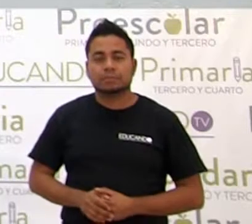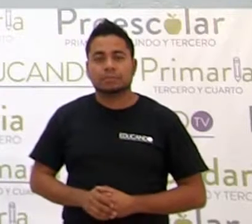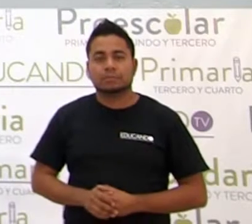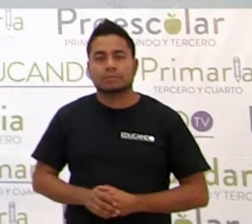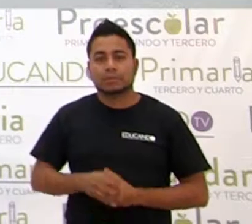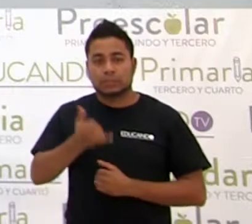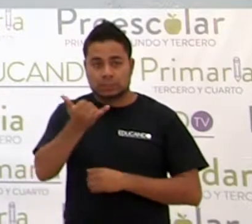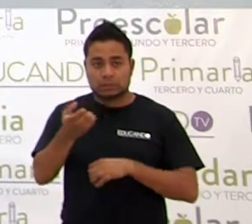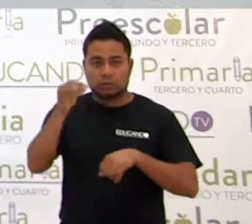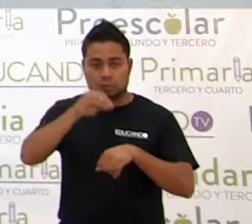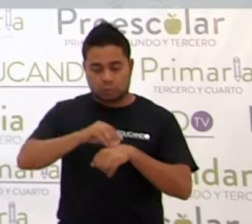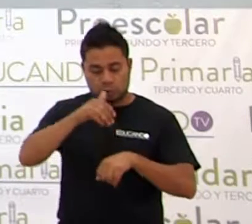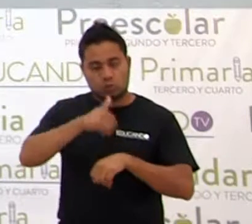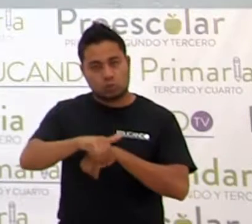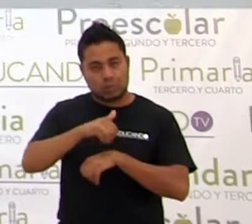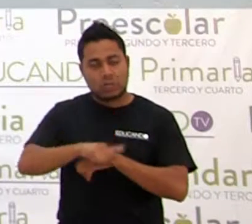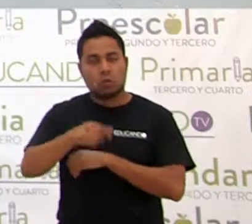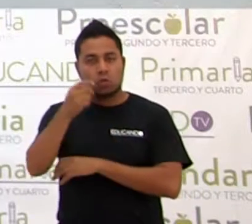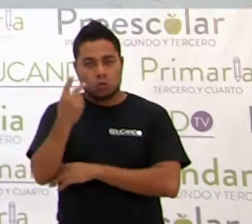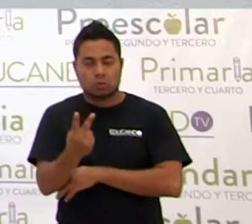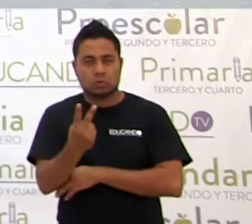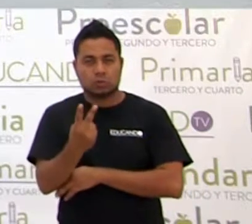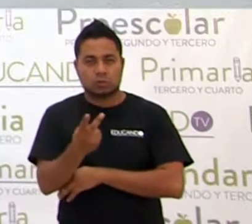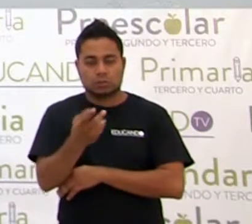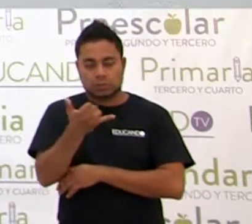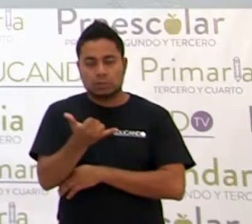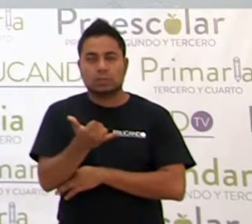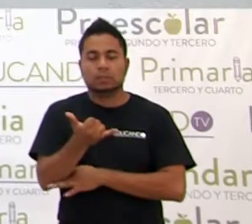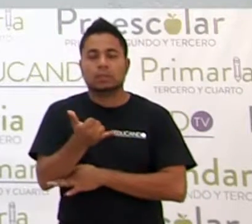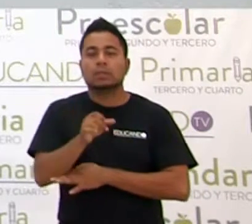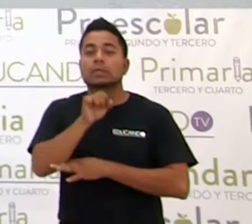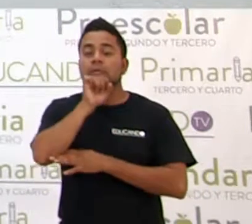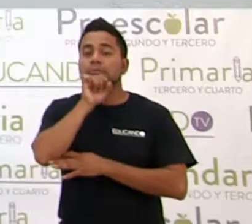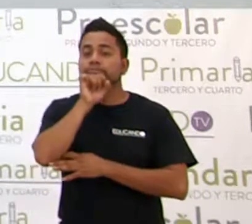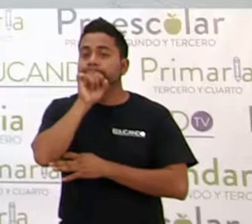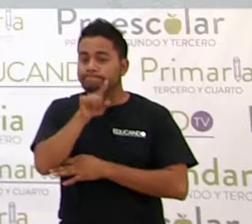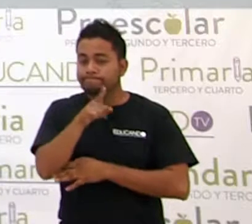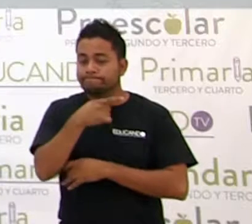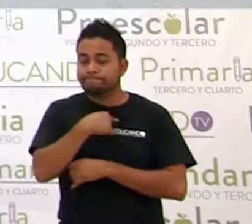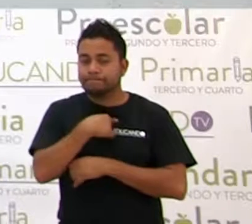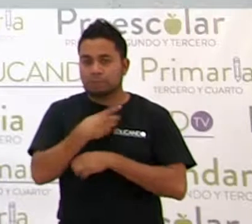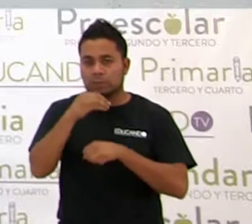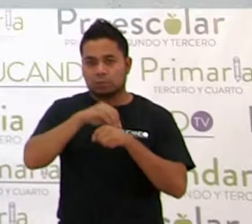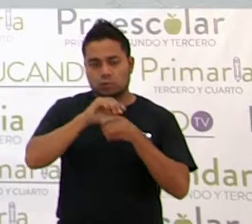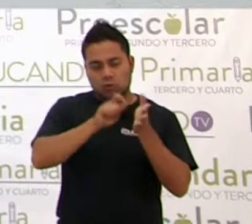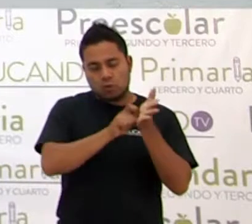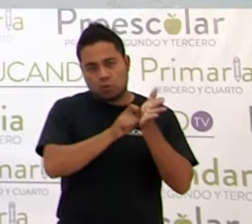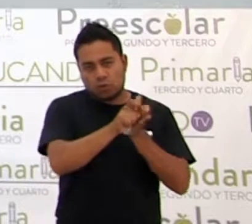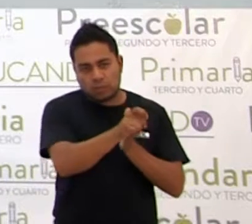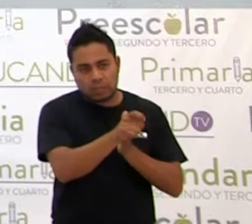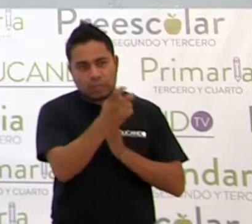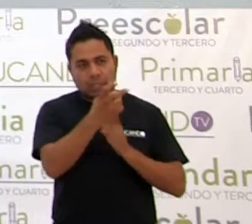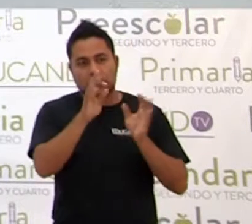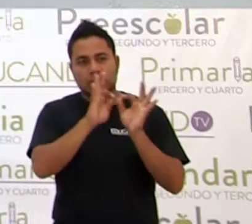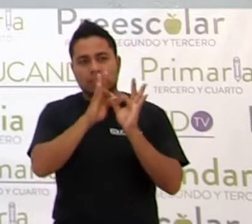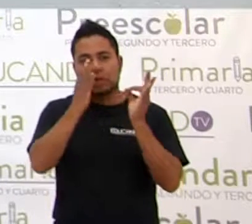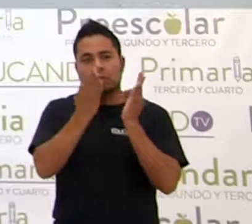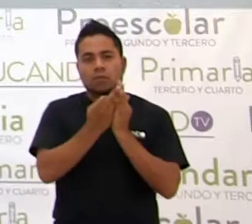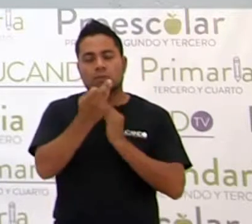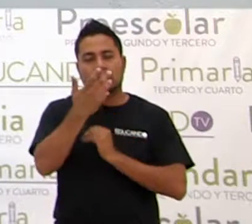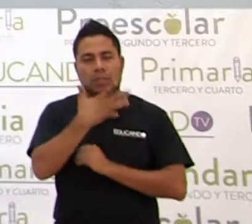el número 2 y ponemos la recta, que es la figura que nos